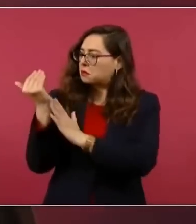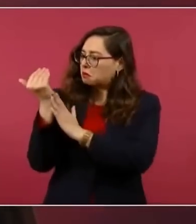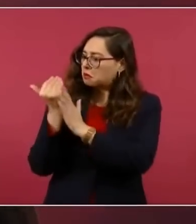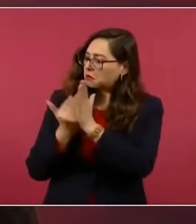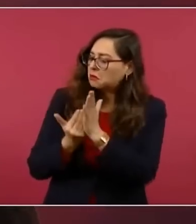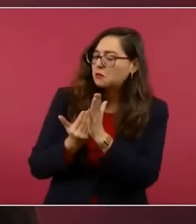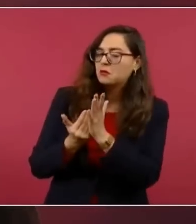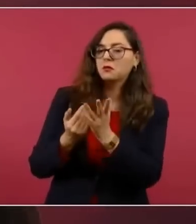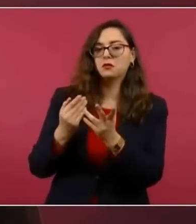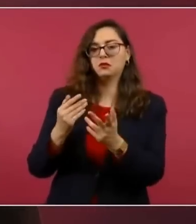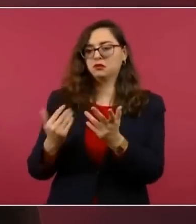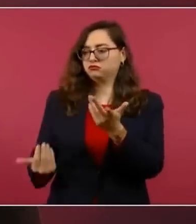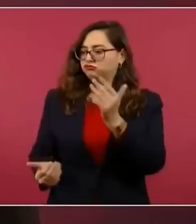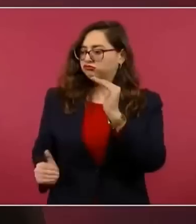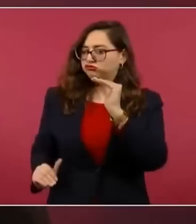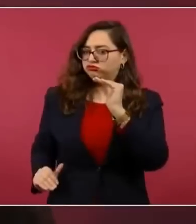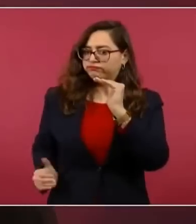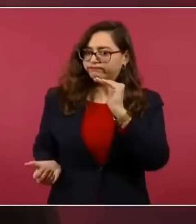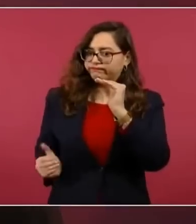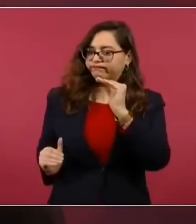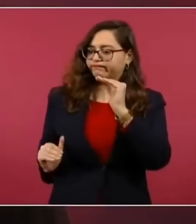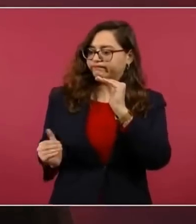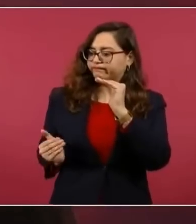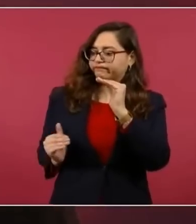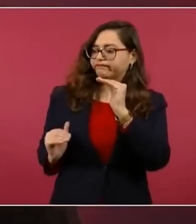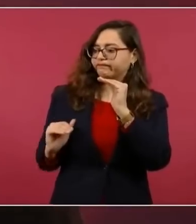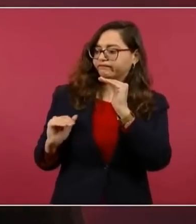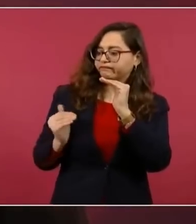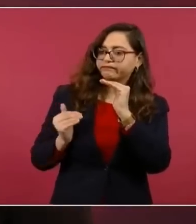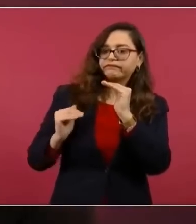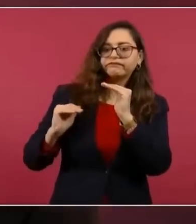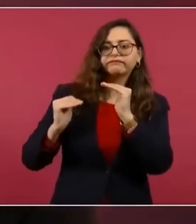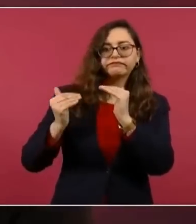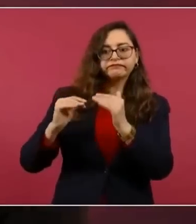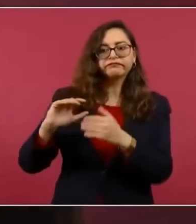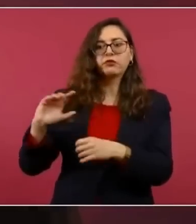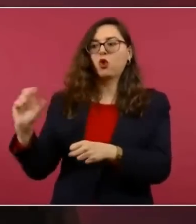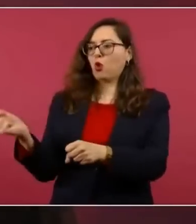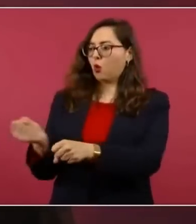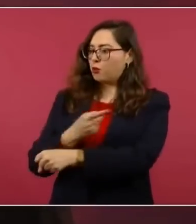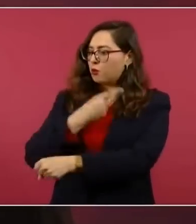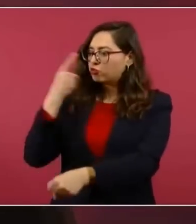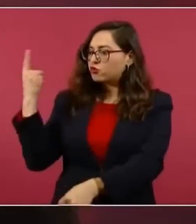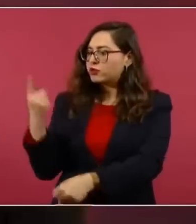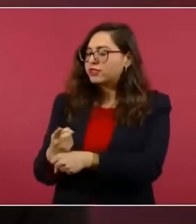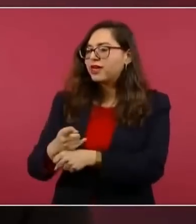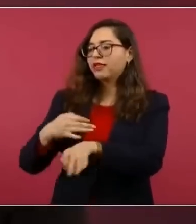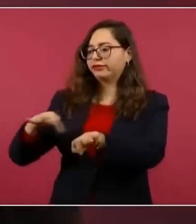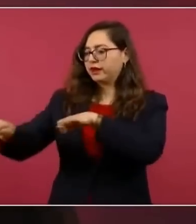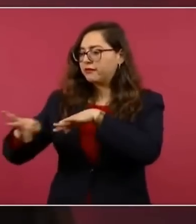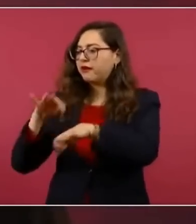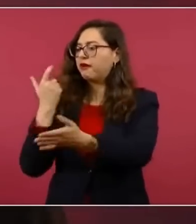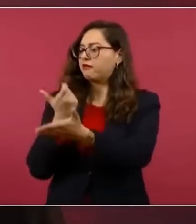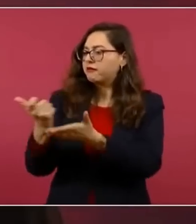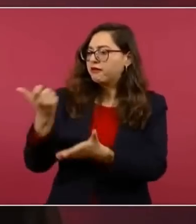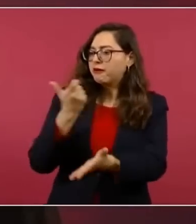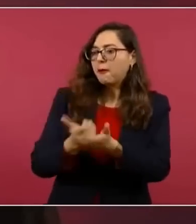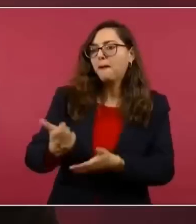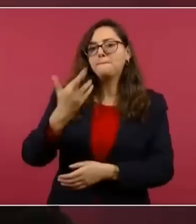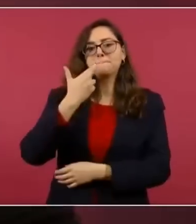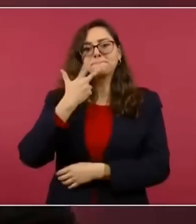en la medida que haya más oportunidades de trabajo, mejores salarios, se atienda a los jóvenes,